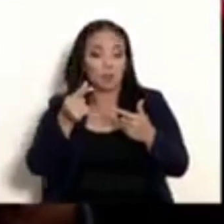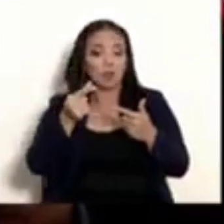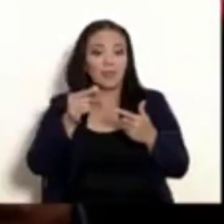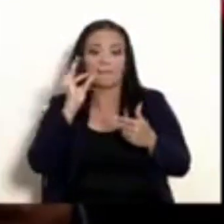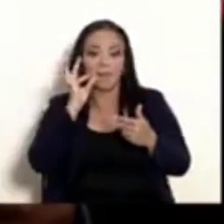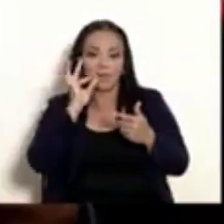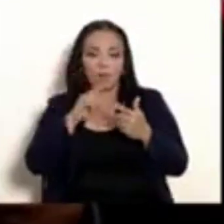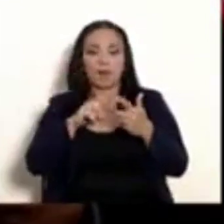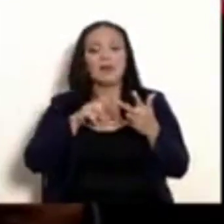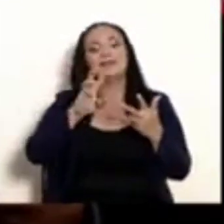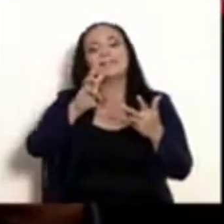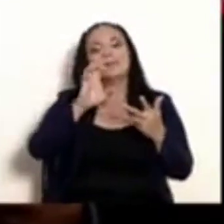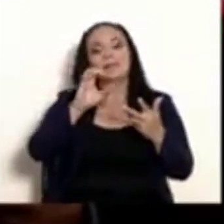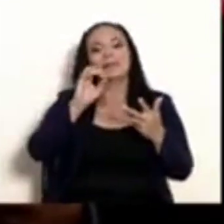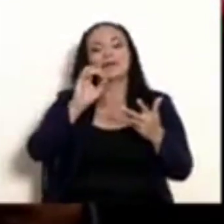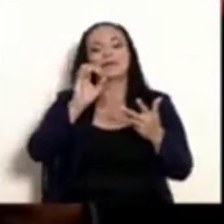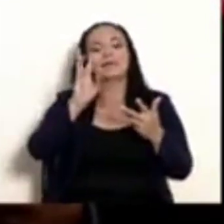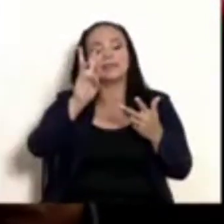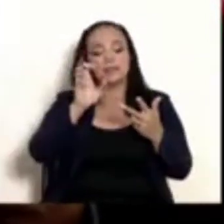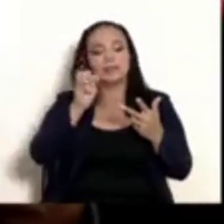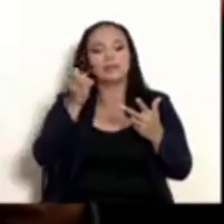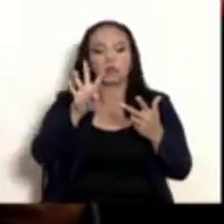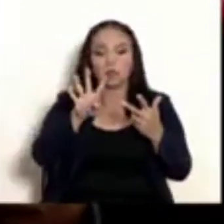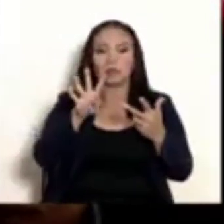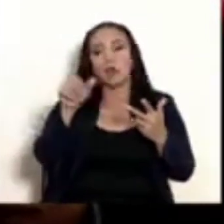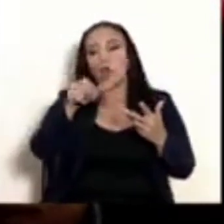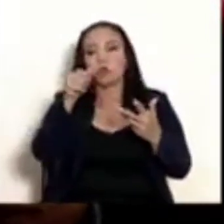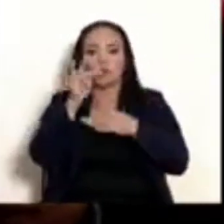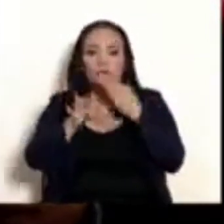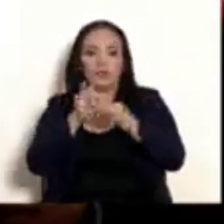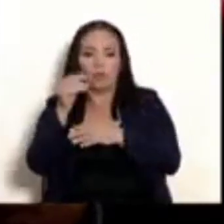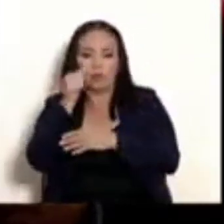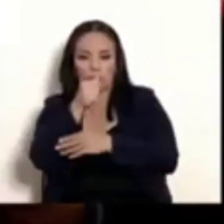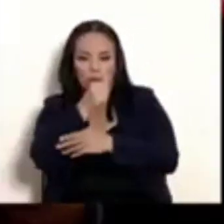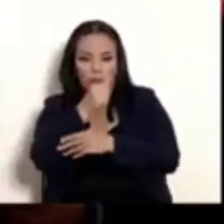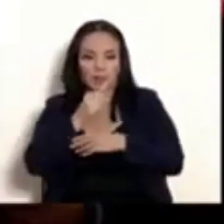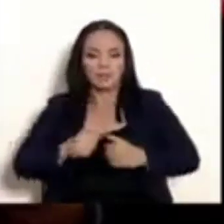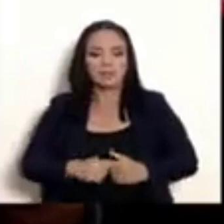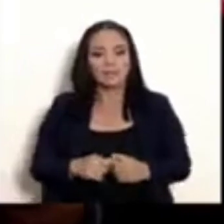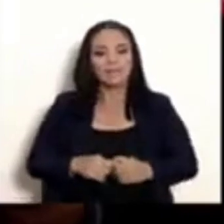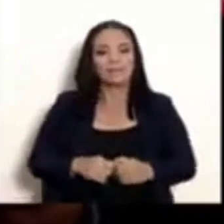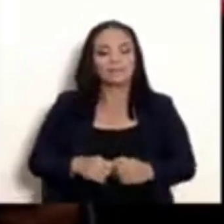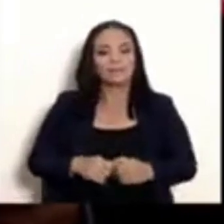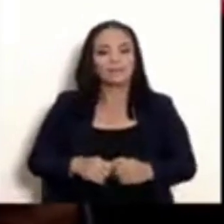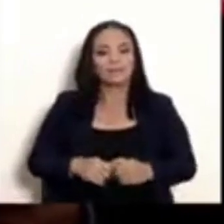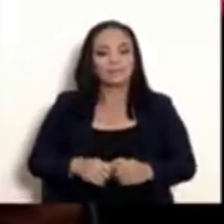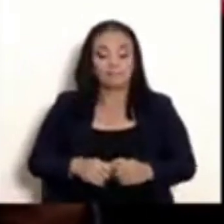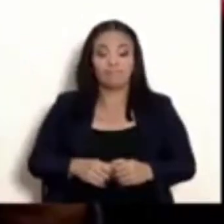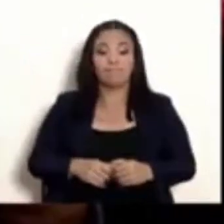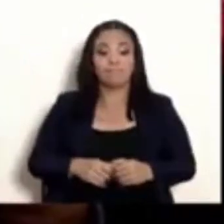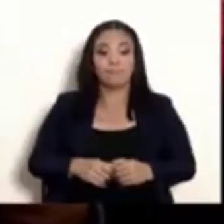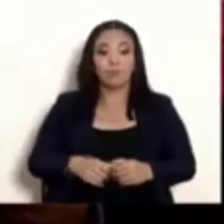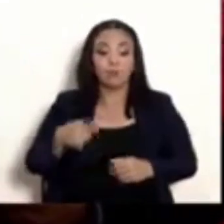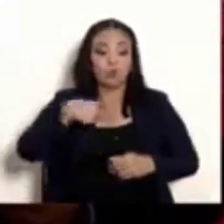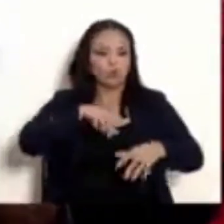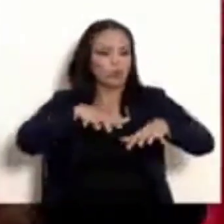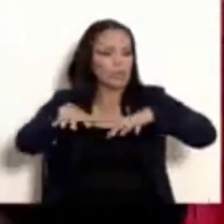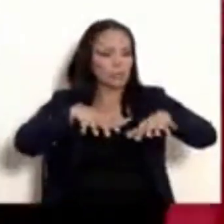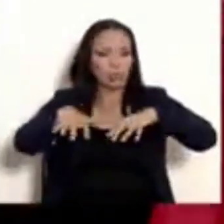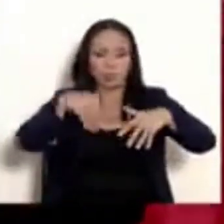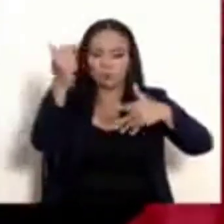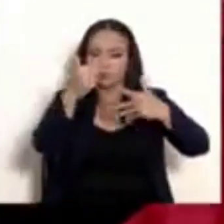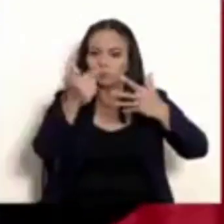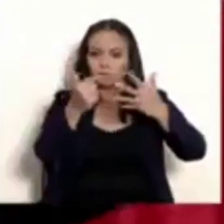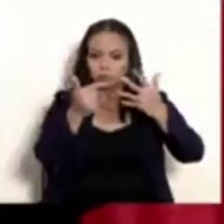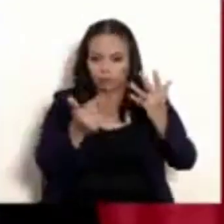614 dosis de drogas sintéticas. Estas acciones policiales corresponden